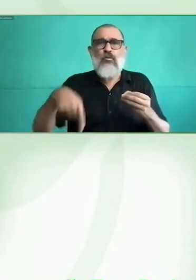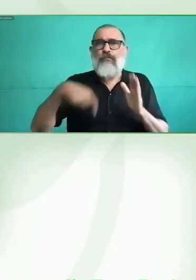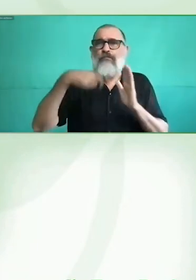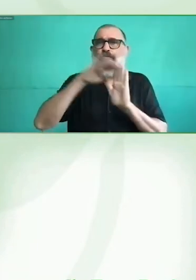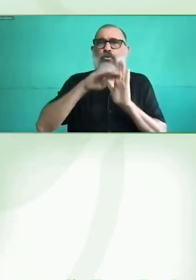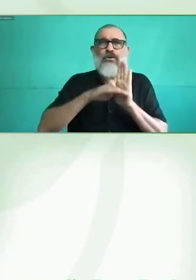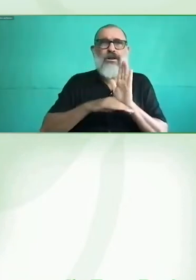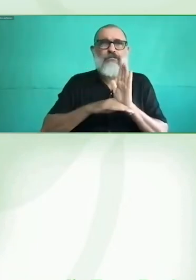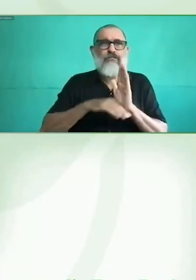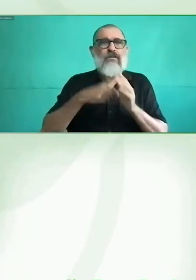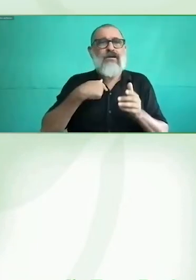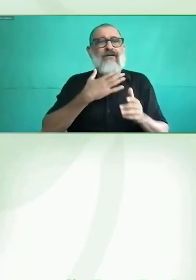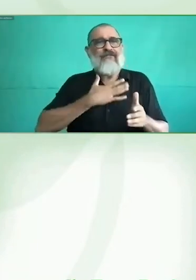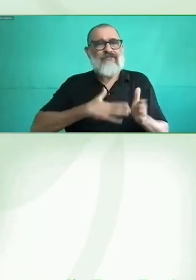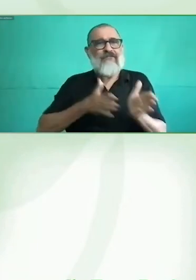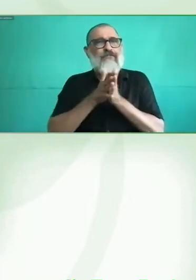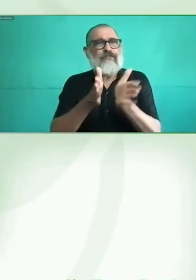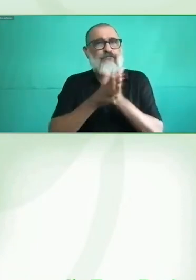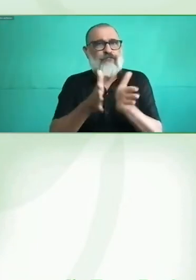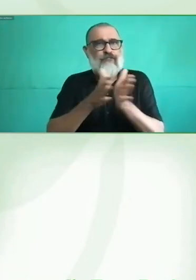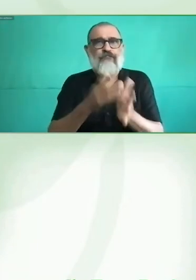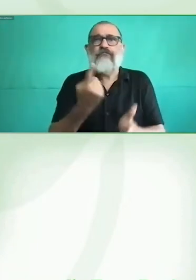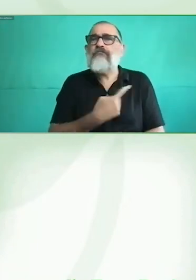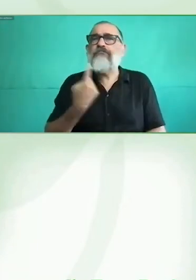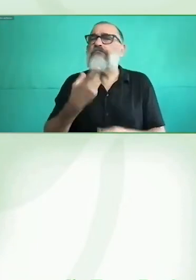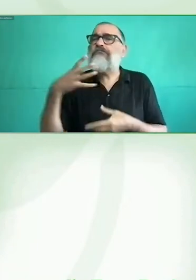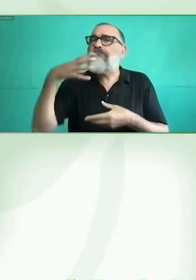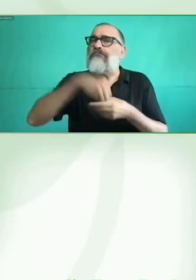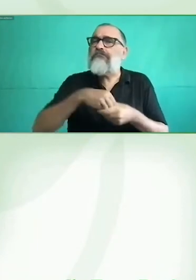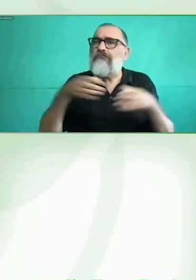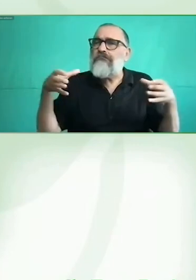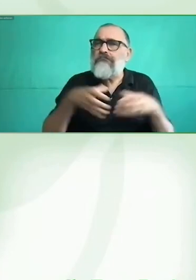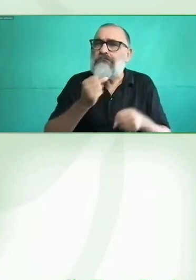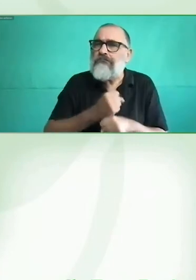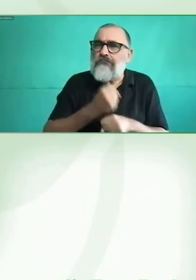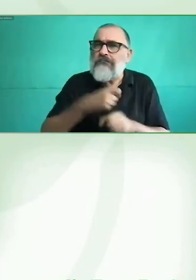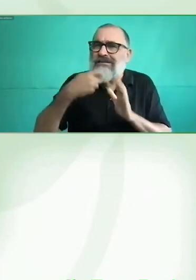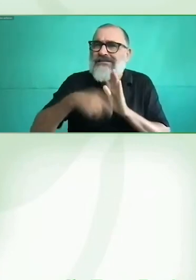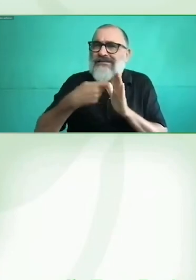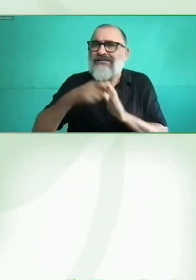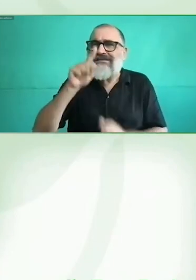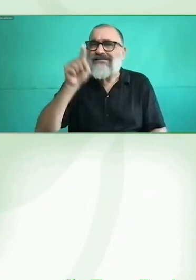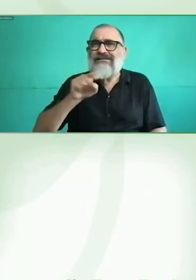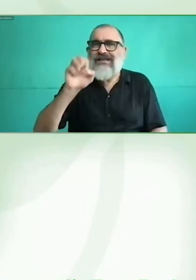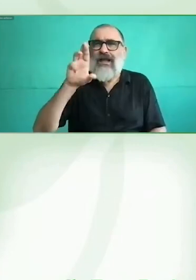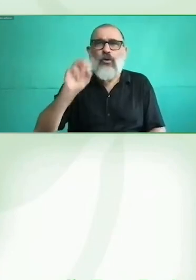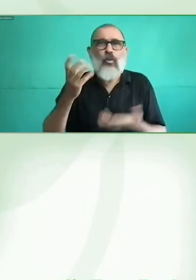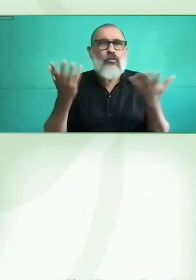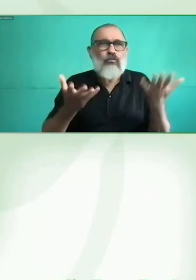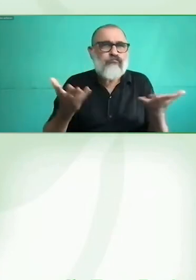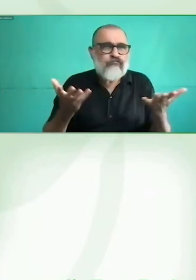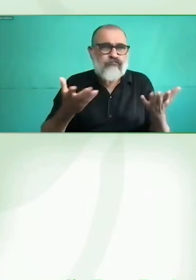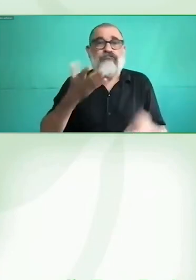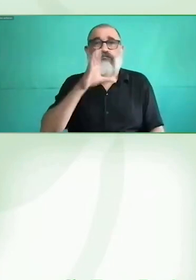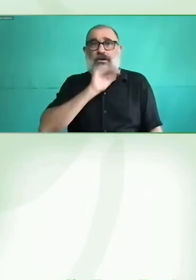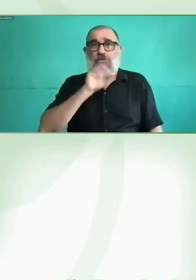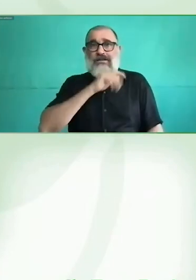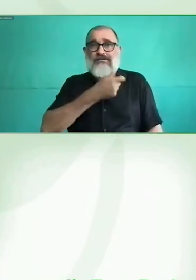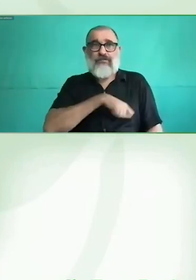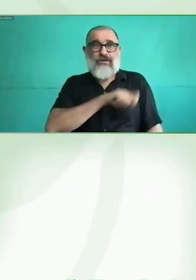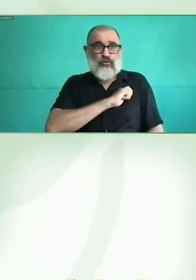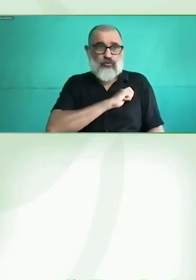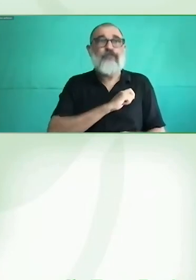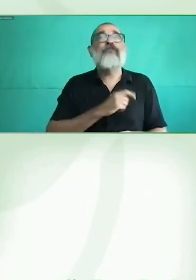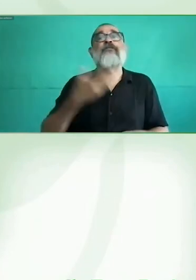Carola Rubia, que está aquí dos personas a mi izquierda, se acercó a Martínez, una persona a mi derecha, y a Michael Fenbeck, el